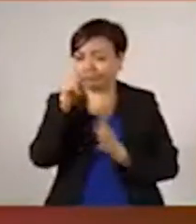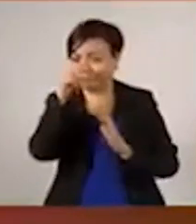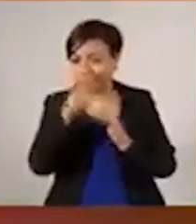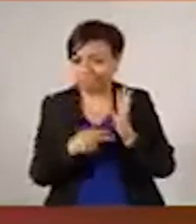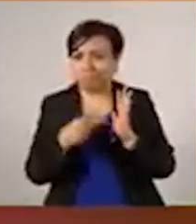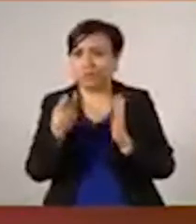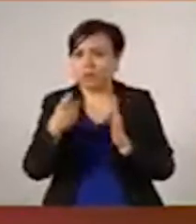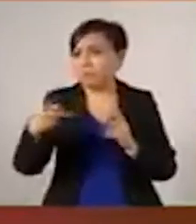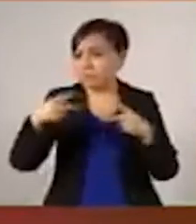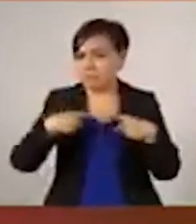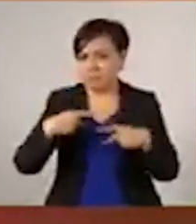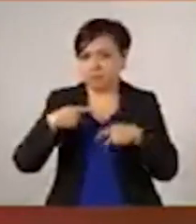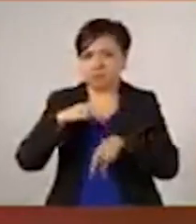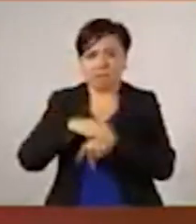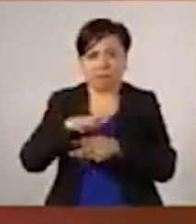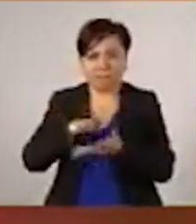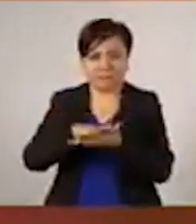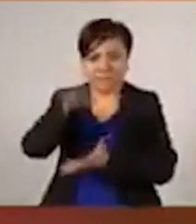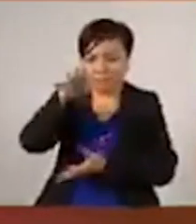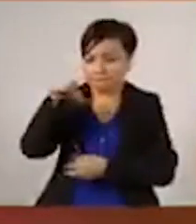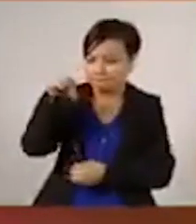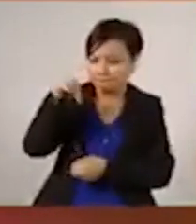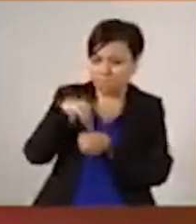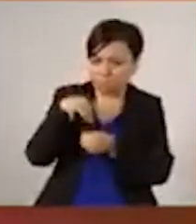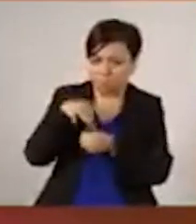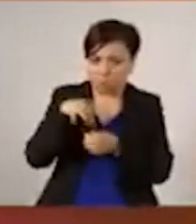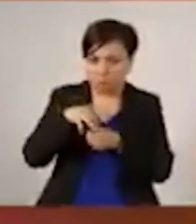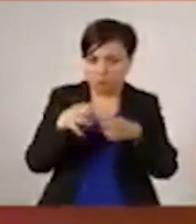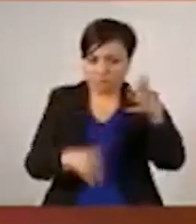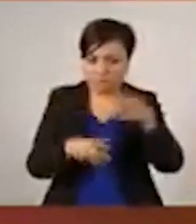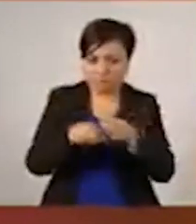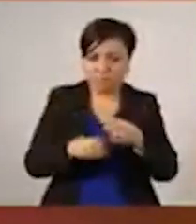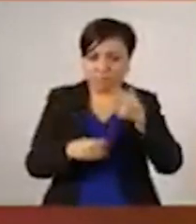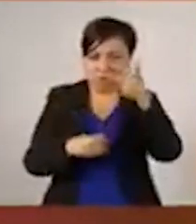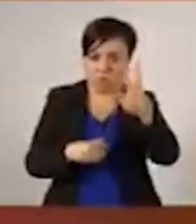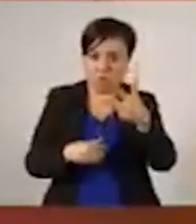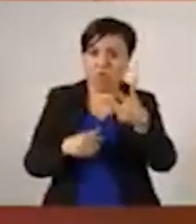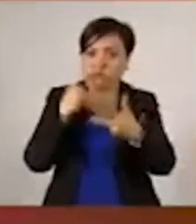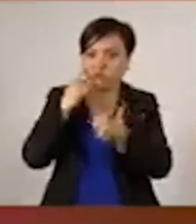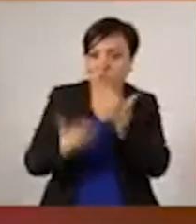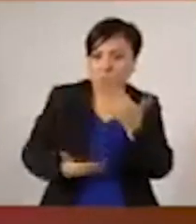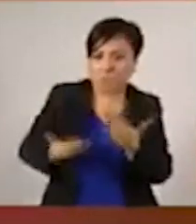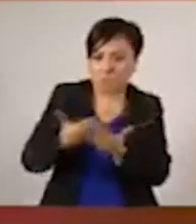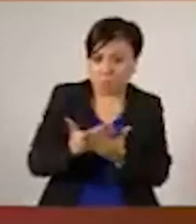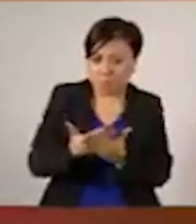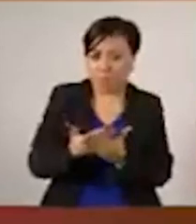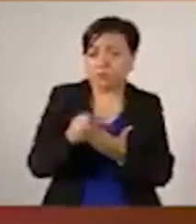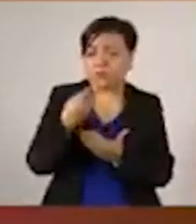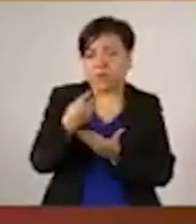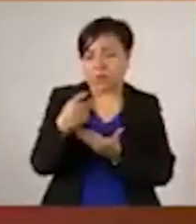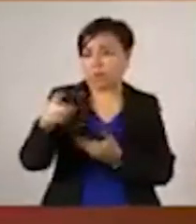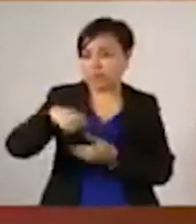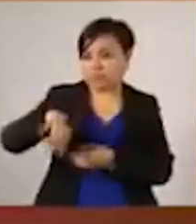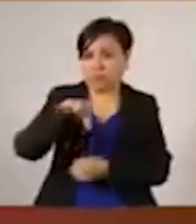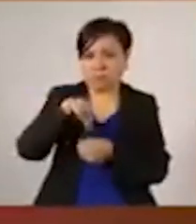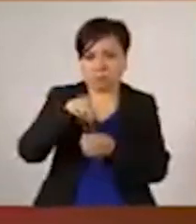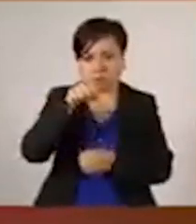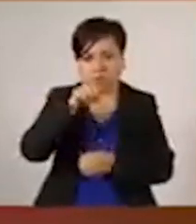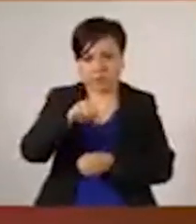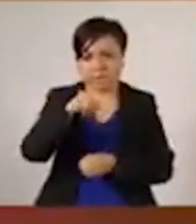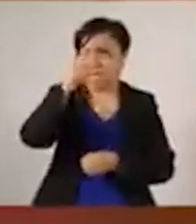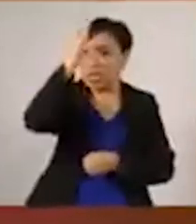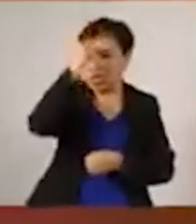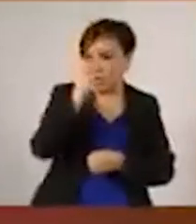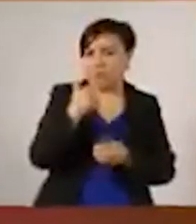consensos necesarios para transitar ocho de los diez dictámenes que se presentaron. Habrá que